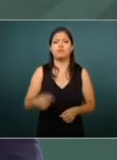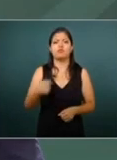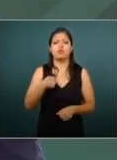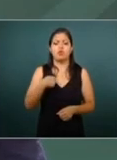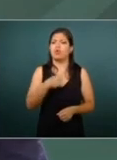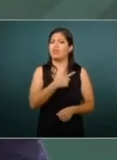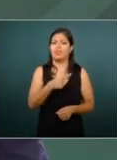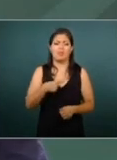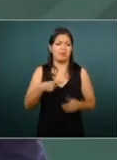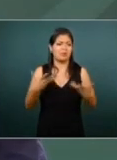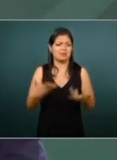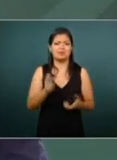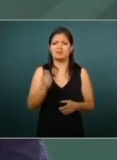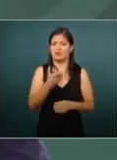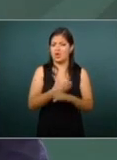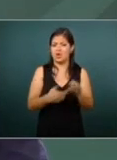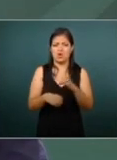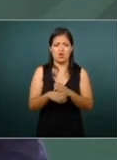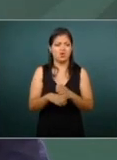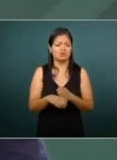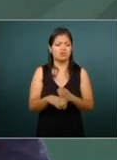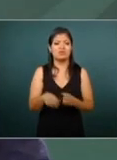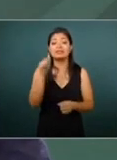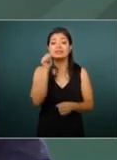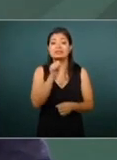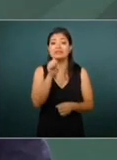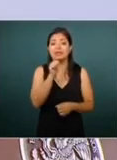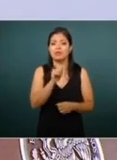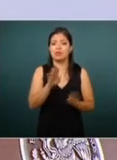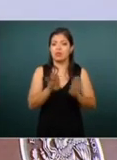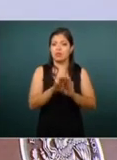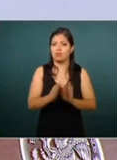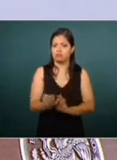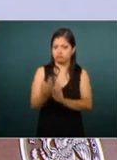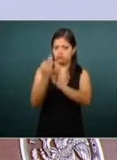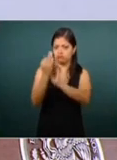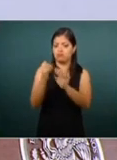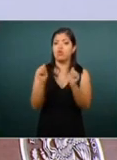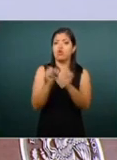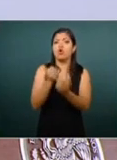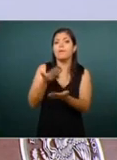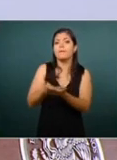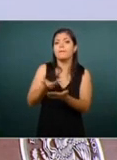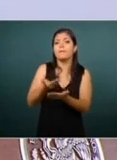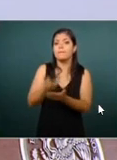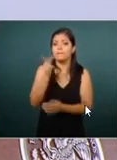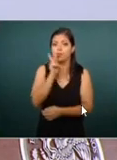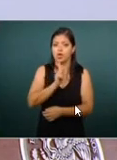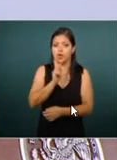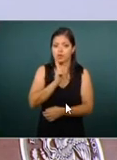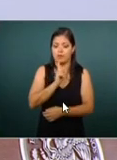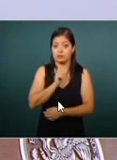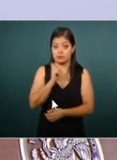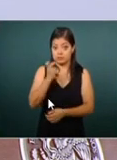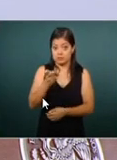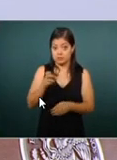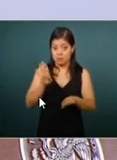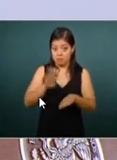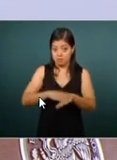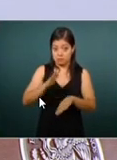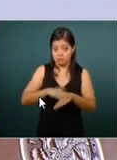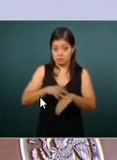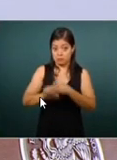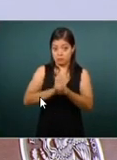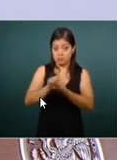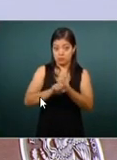deben de hacerse las cosas platicando de frente con argumentos y no en un ejercicio que siga pero le debe la